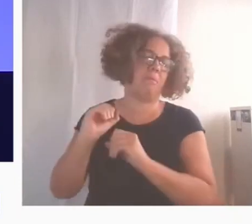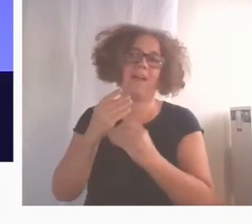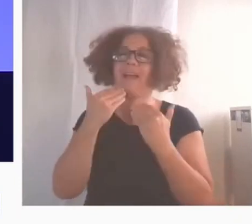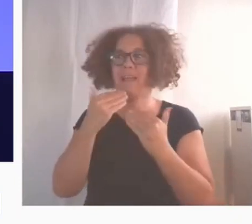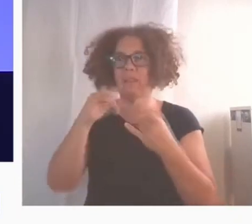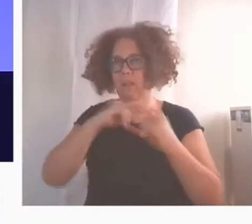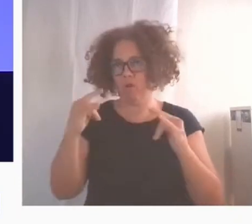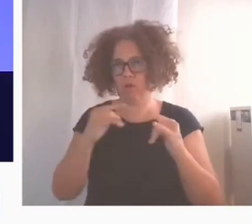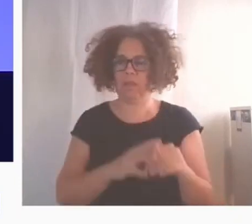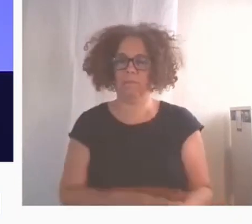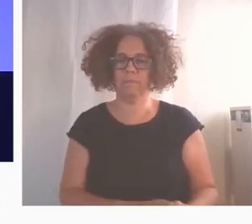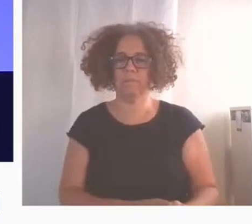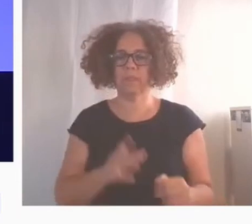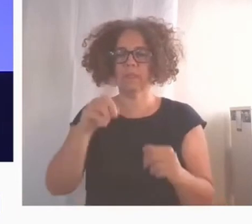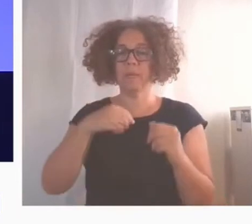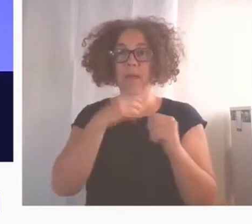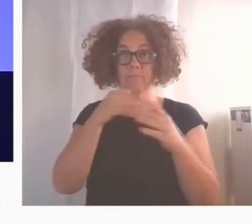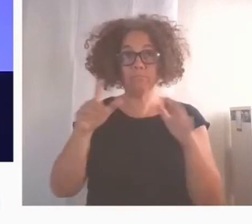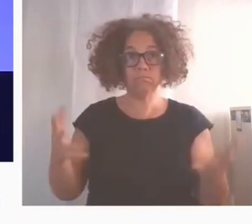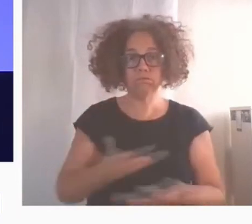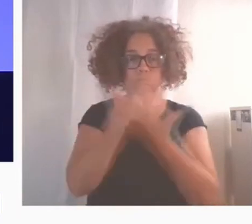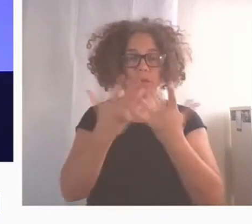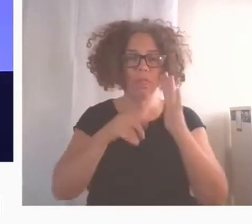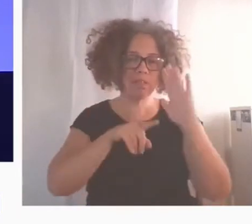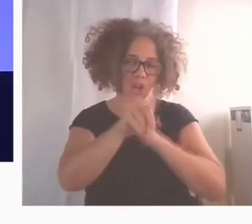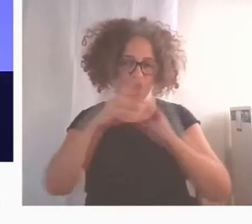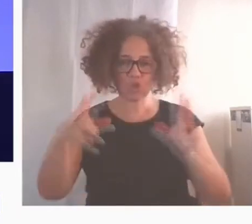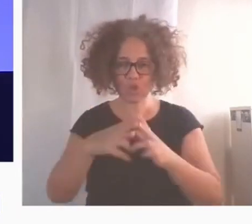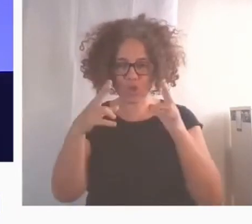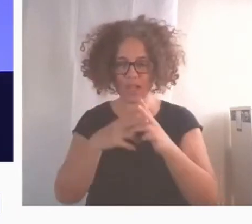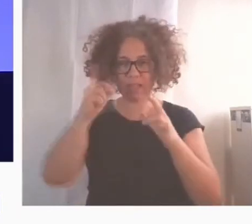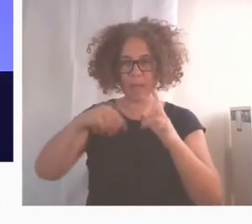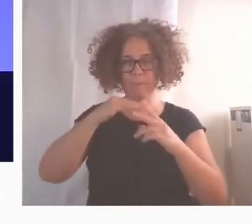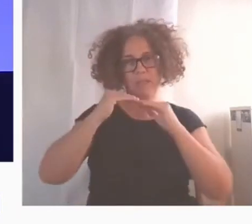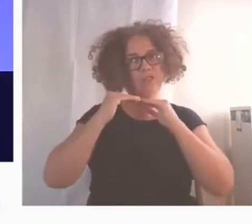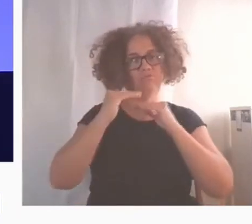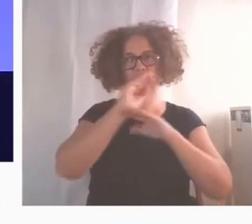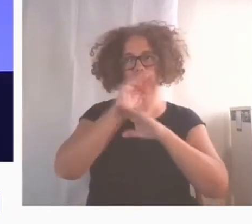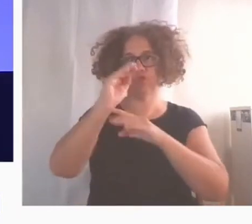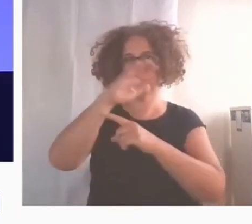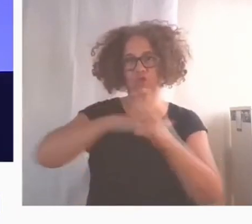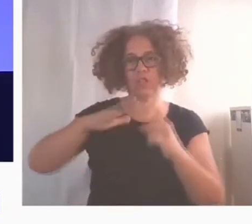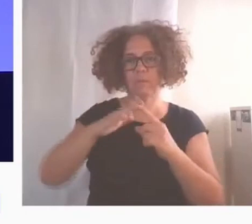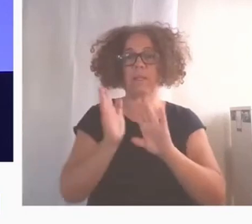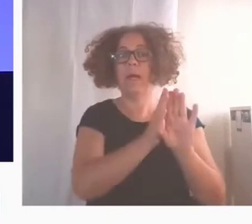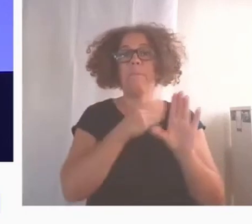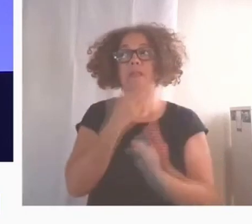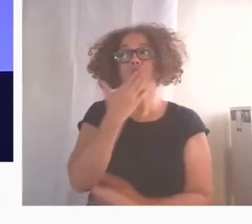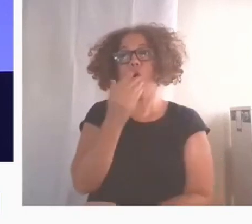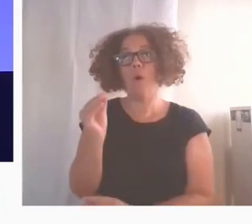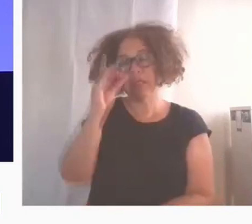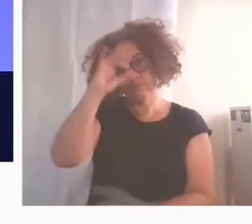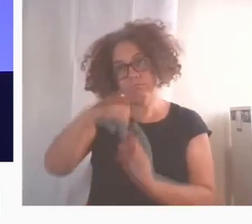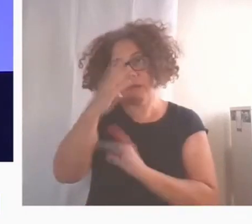promover el desarrollo social sostenible, programa de inversión de impacto para jóvenes con proyectos que promueven la